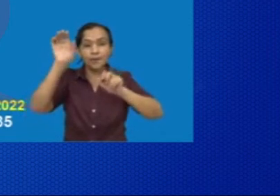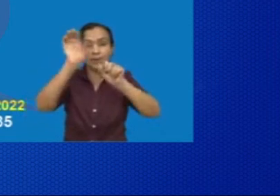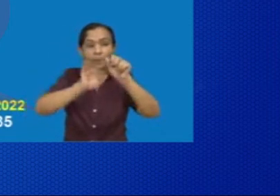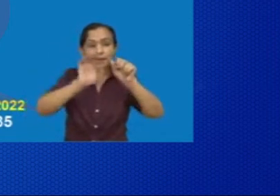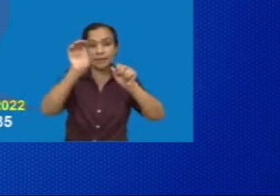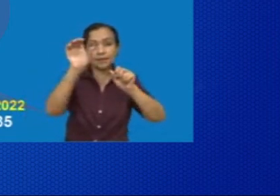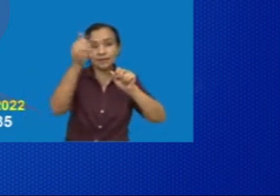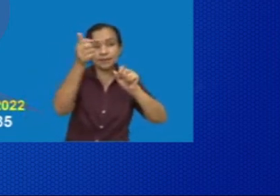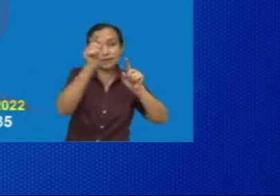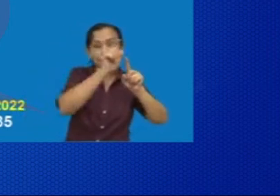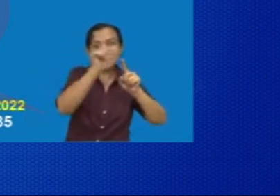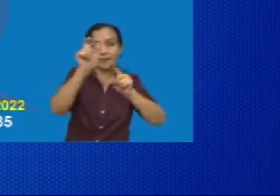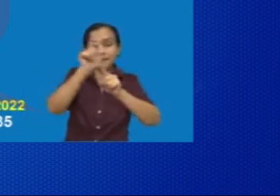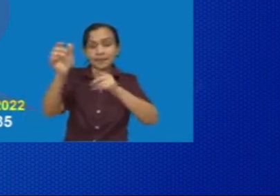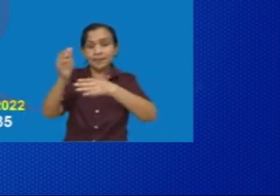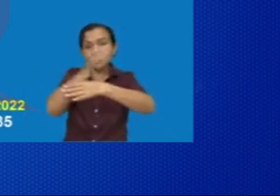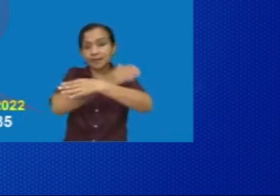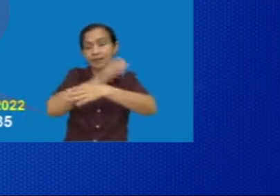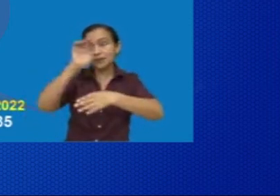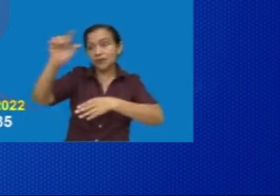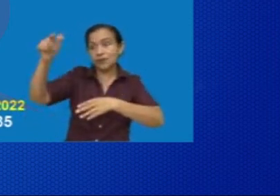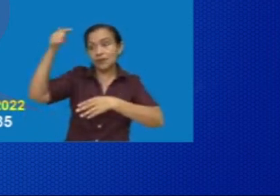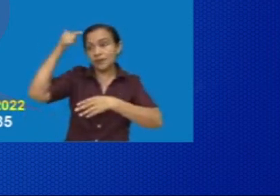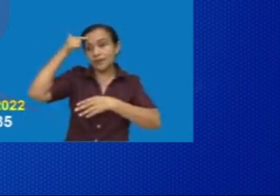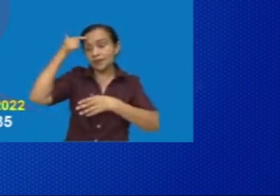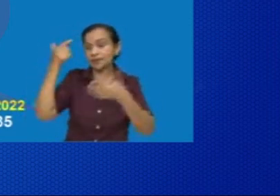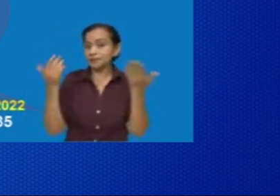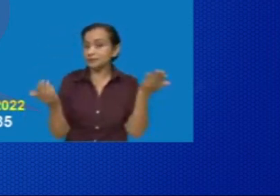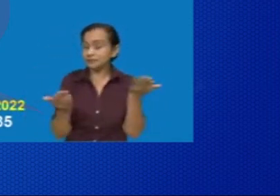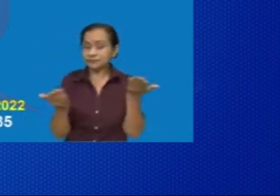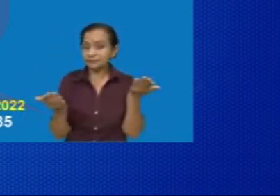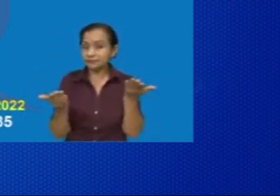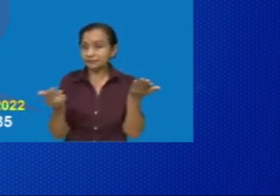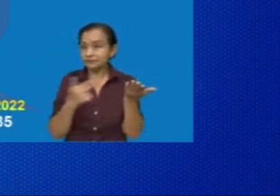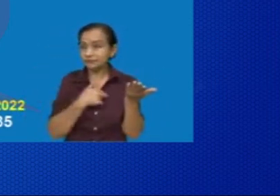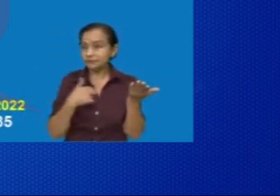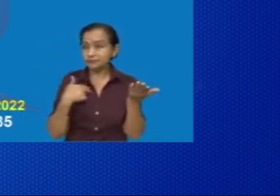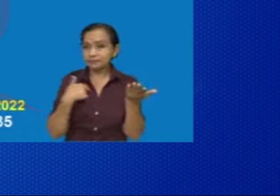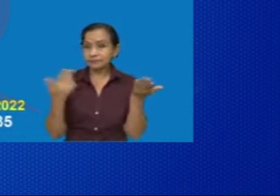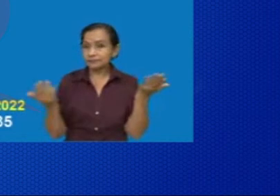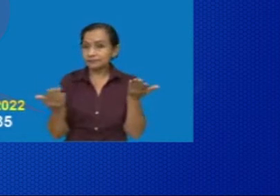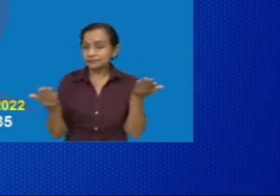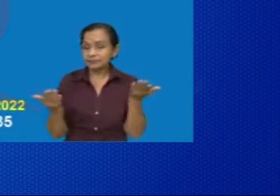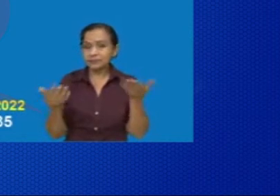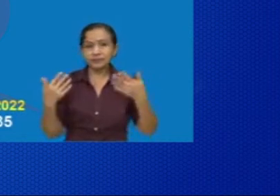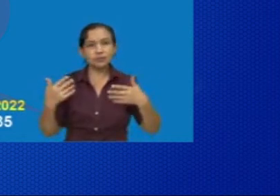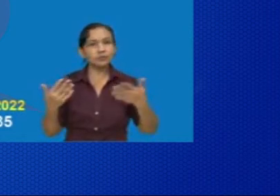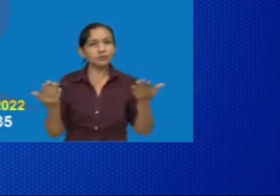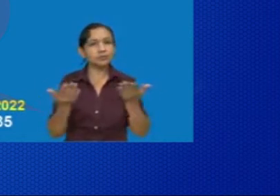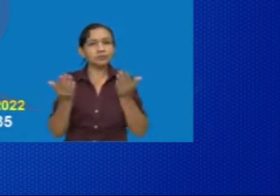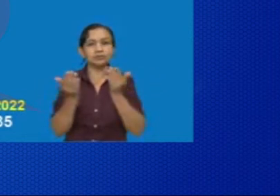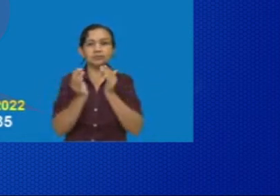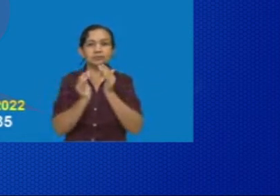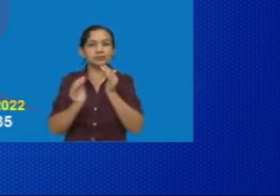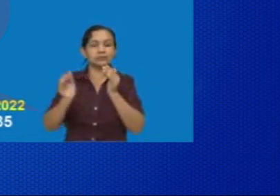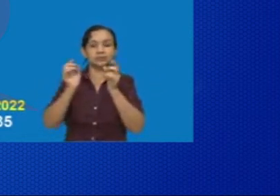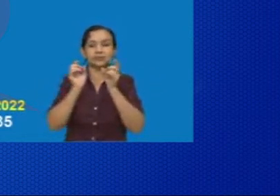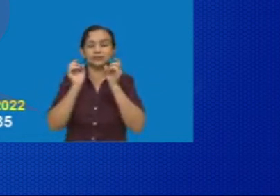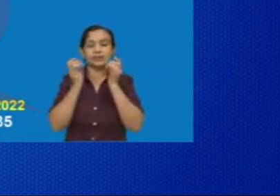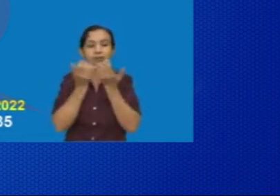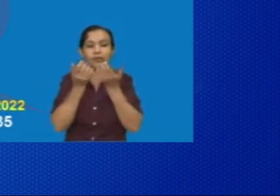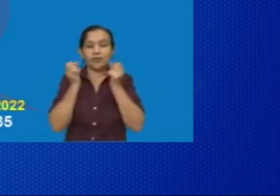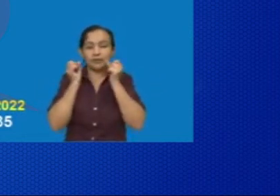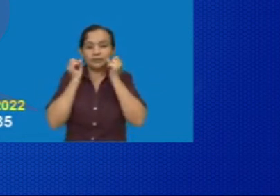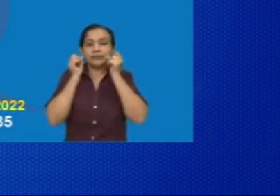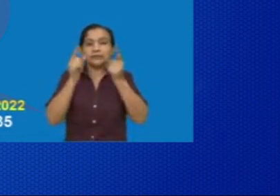con los gobiernos anteriores y eso es increíble lo resultado